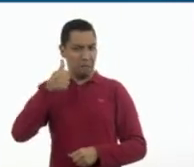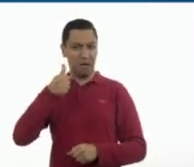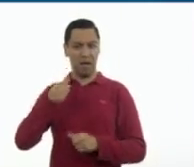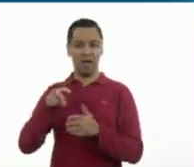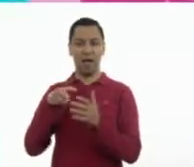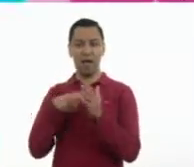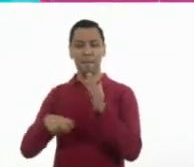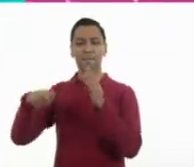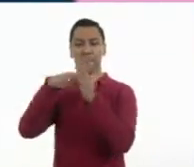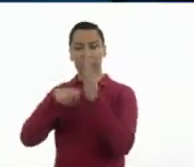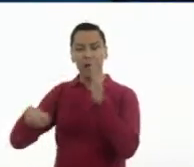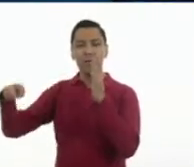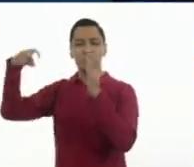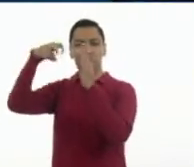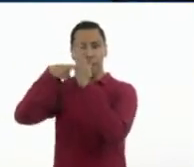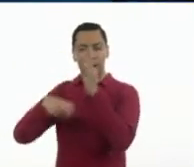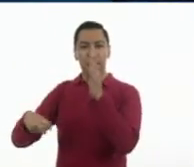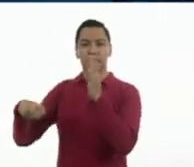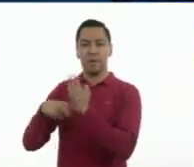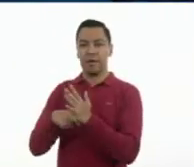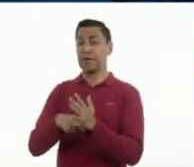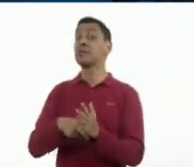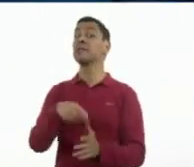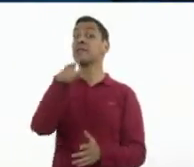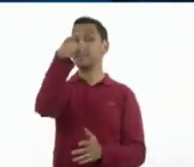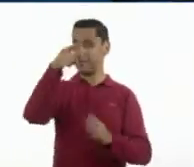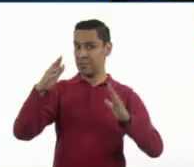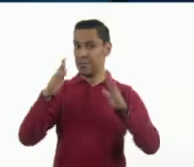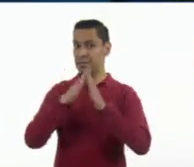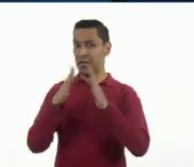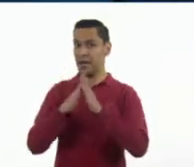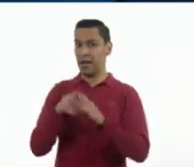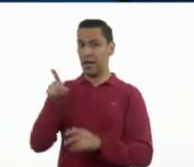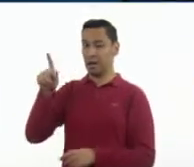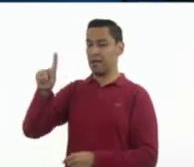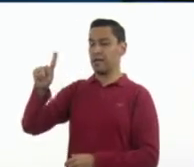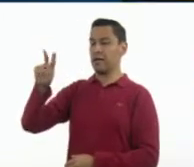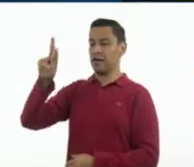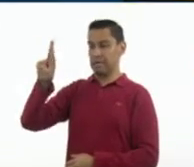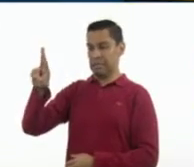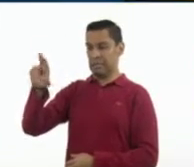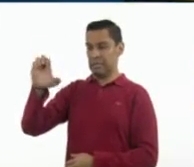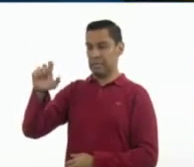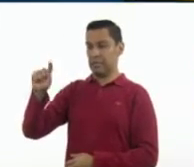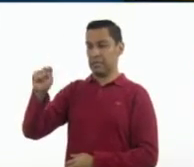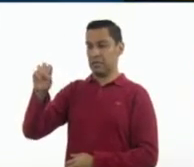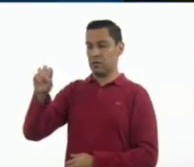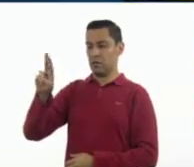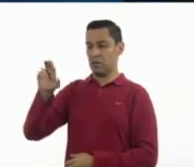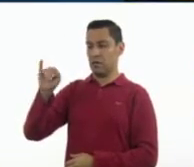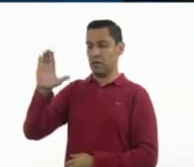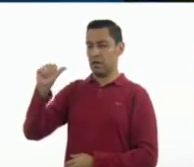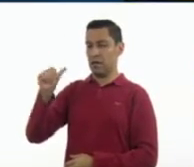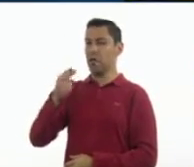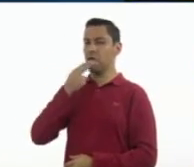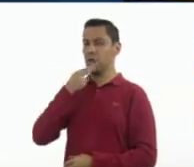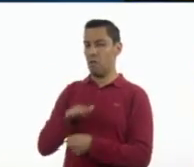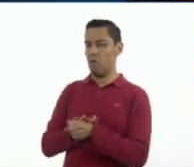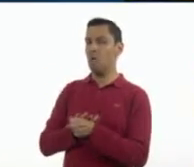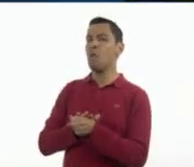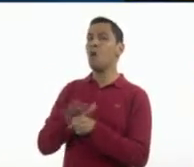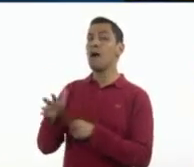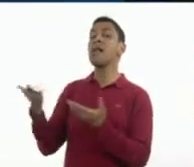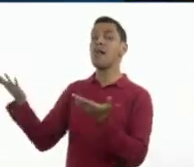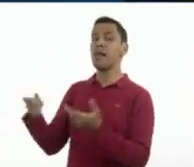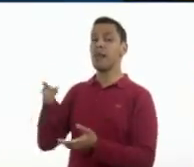importante. Listo, Juan. Listos alumnos en casa. ¿Qué figura retórica se utiliza para llamar la atención del